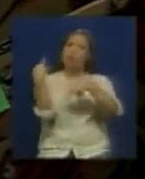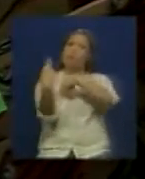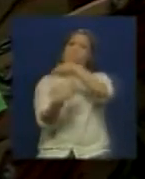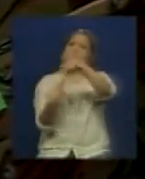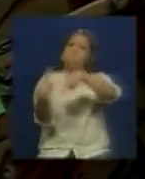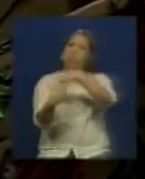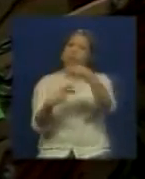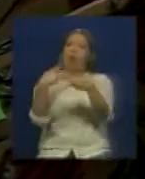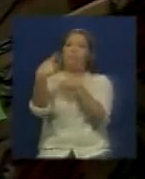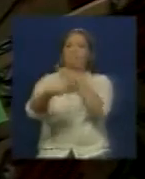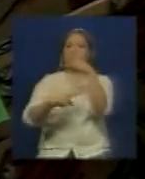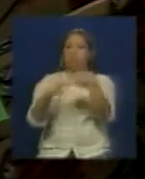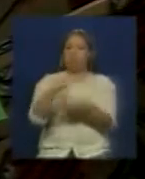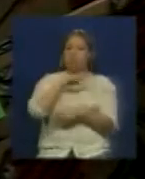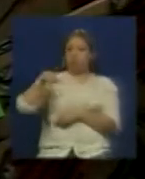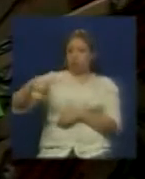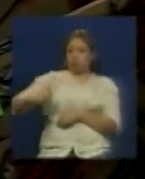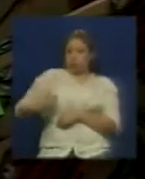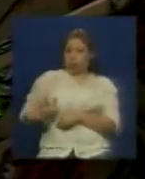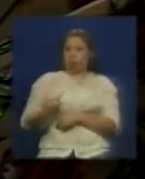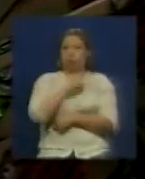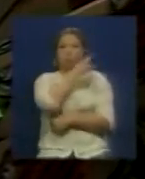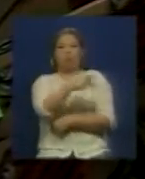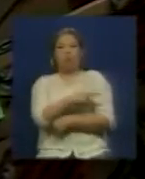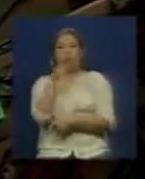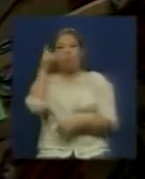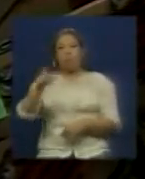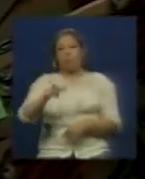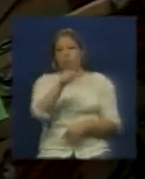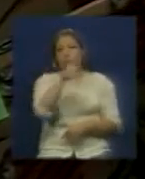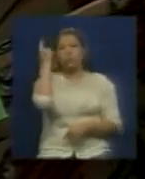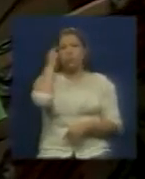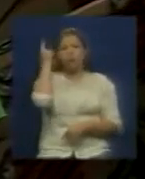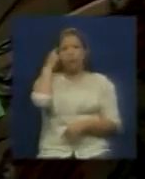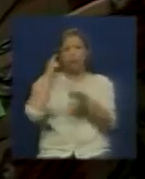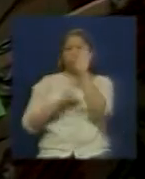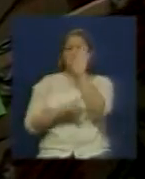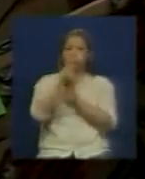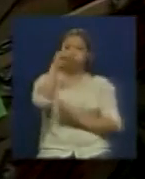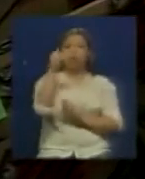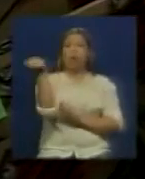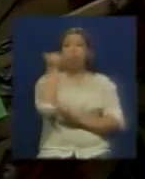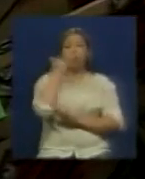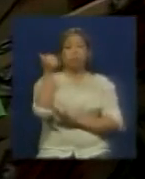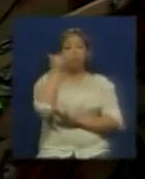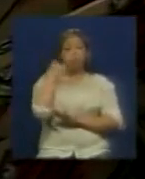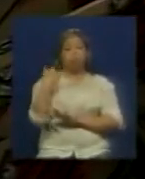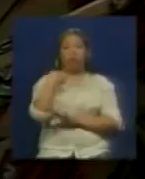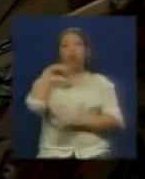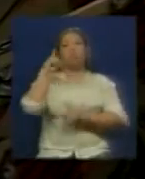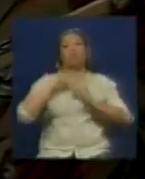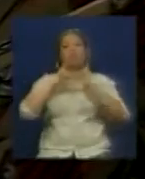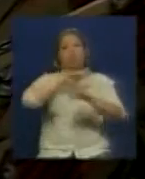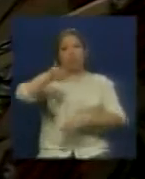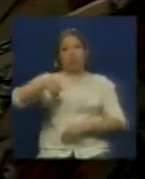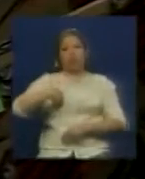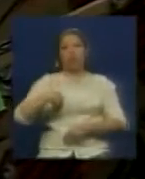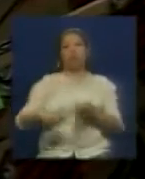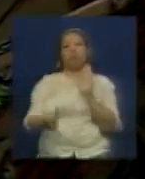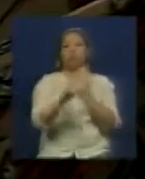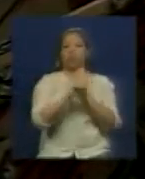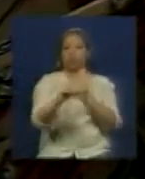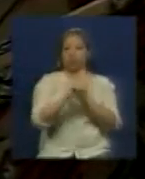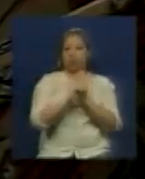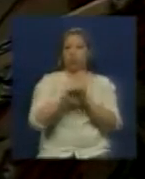que nosotros, como Poder Popular, tenemos que asumir con toda endereza y además con todas las ganas de luchar por lo que se nos viene. Tanto